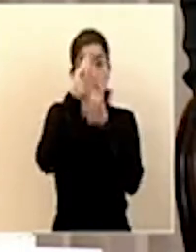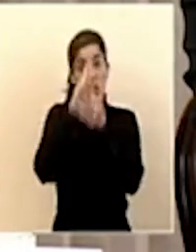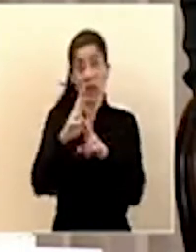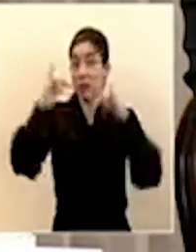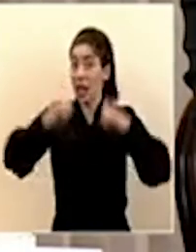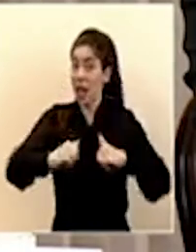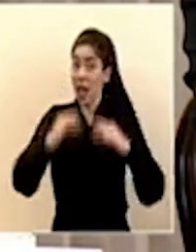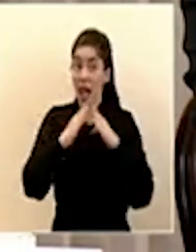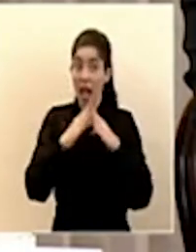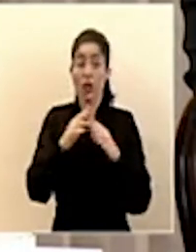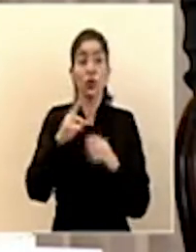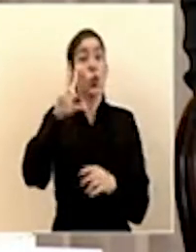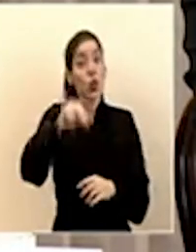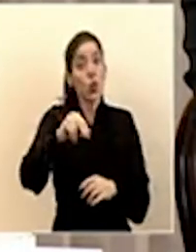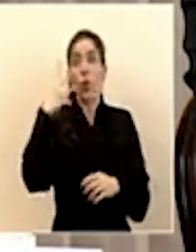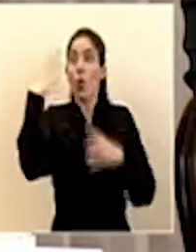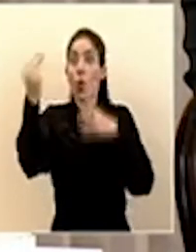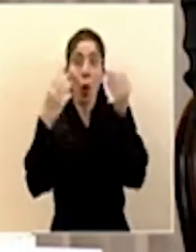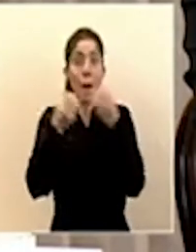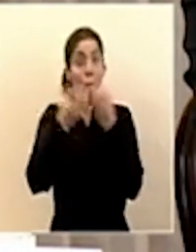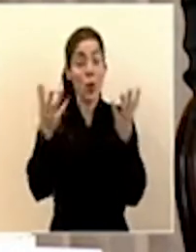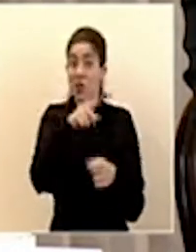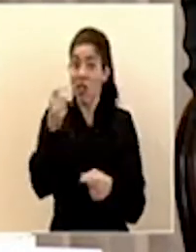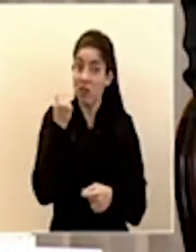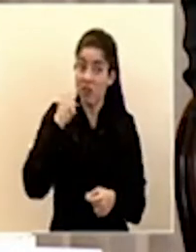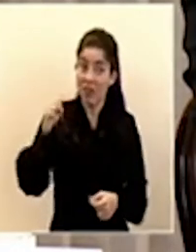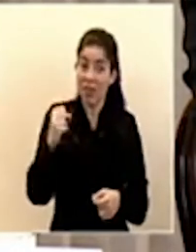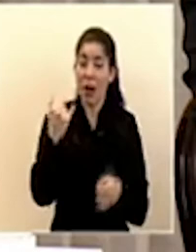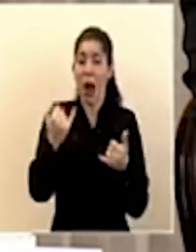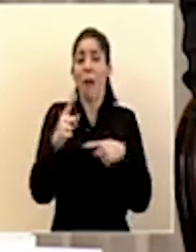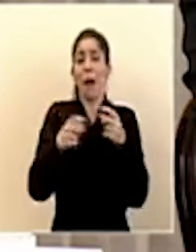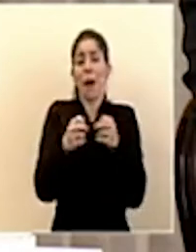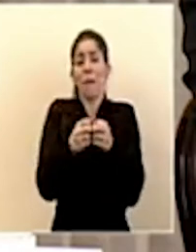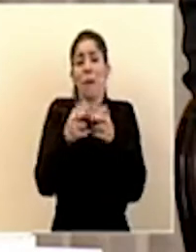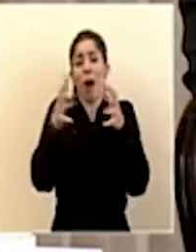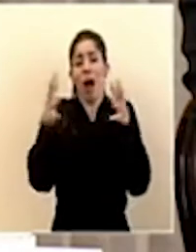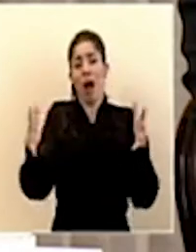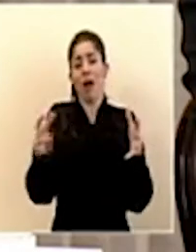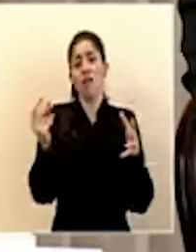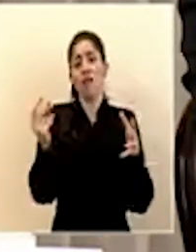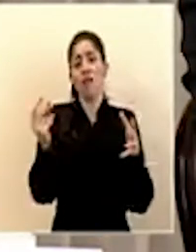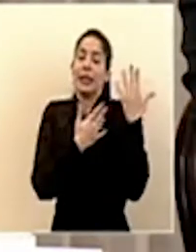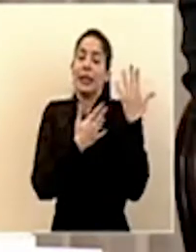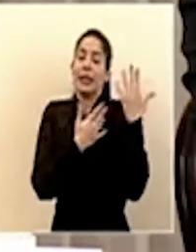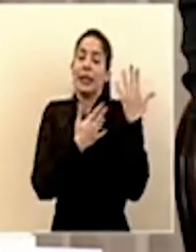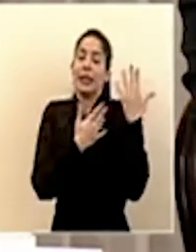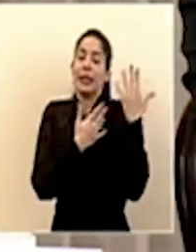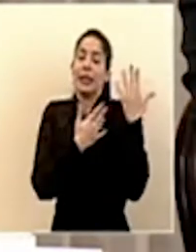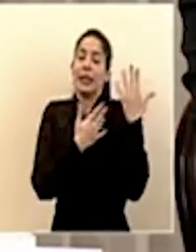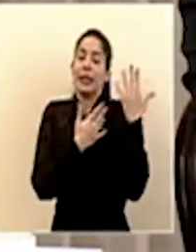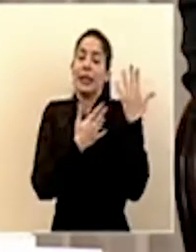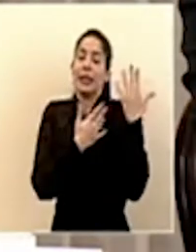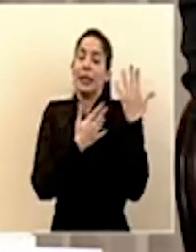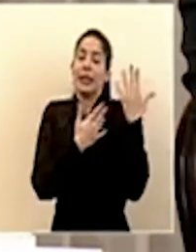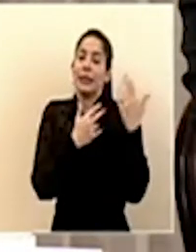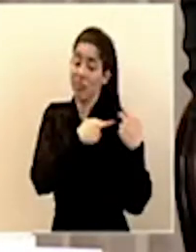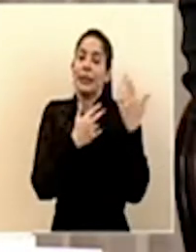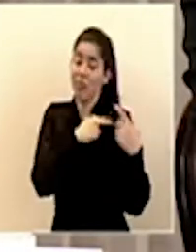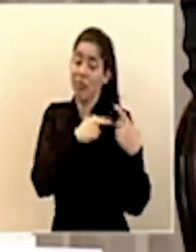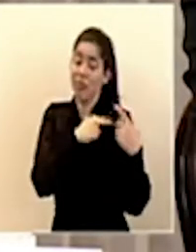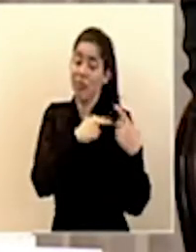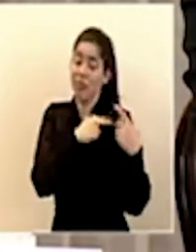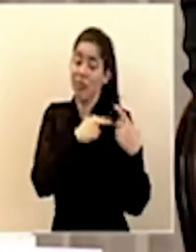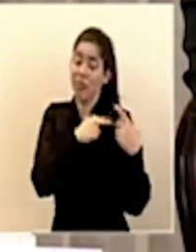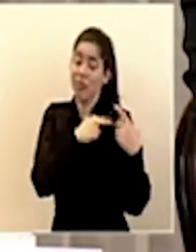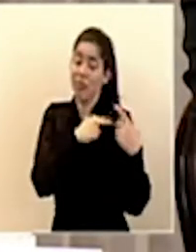en la casa y no ir a lugares públicos vamos a tener una multiplicación muy rápida y va a ocurrir esperemos que no pero está en